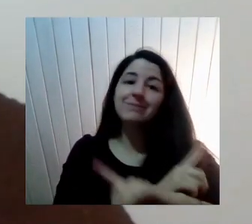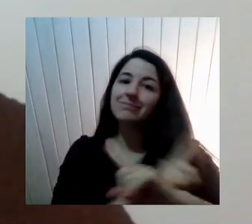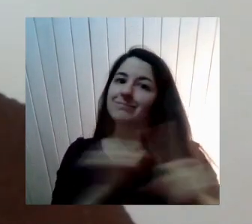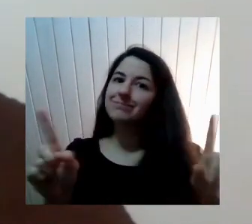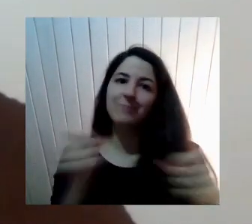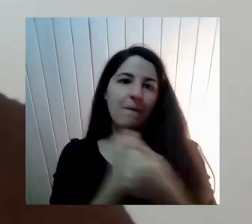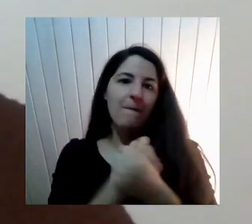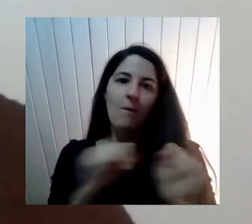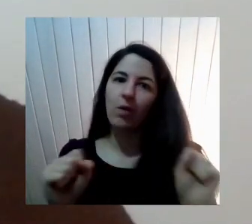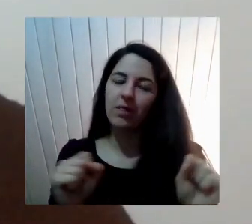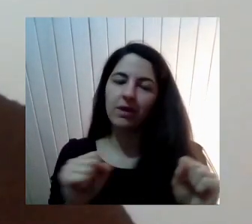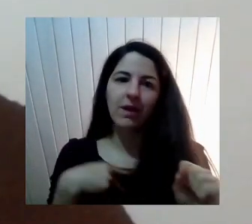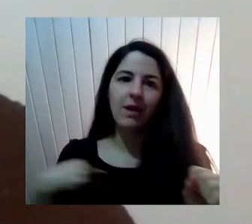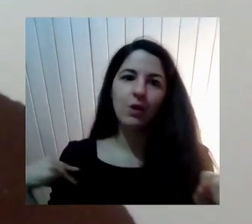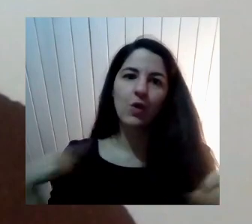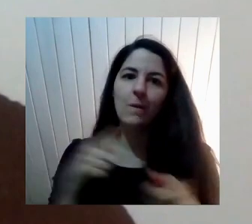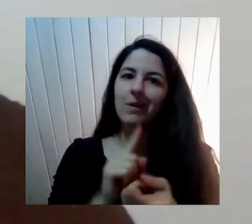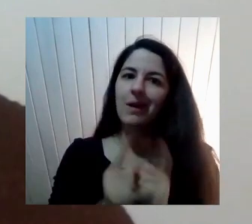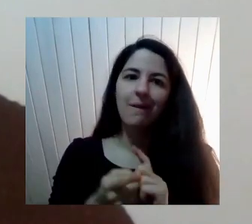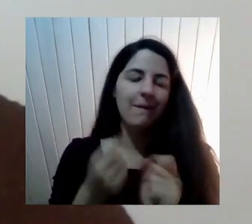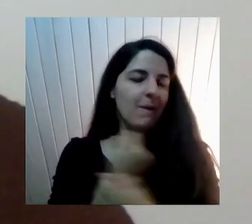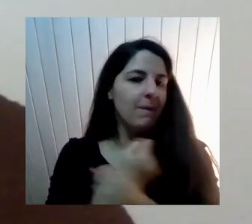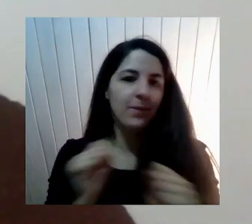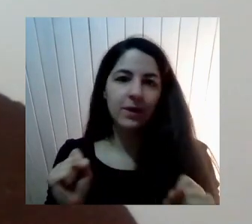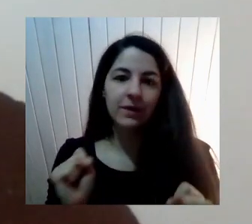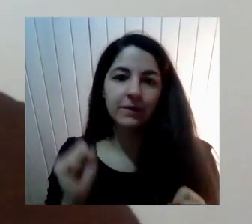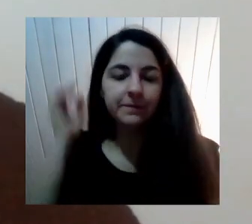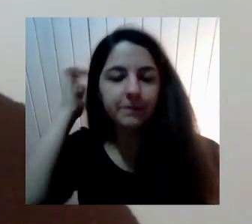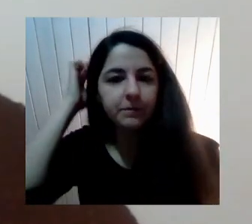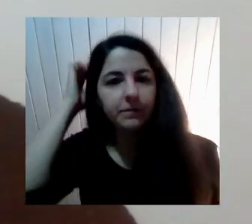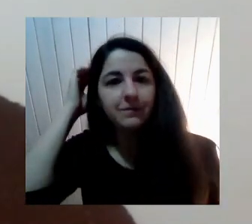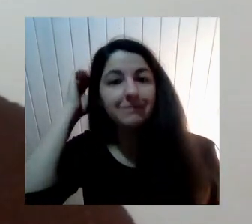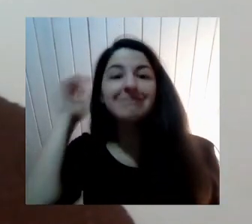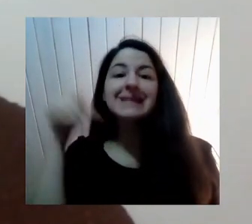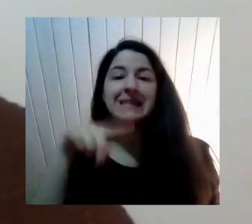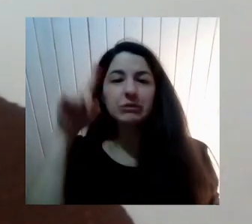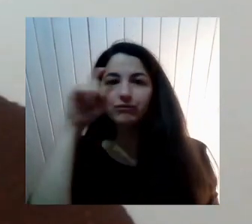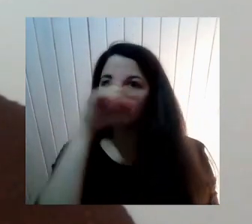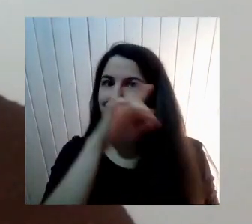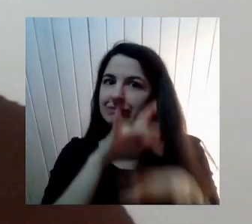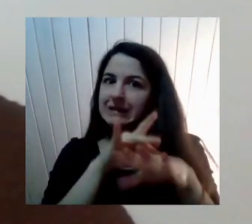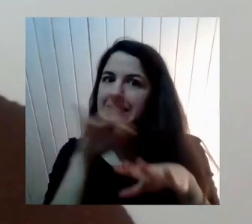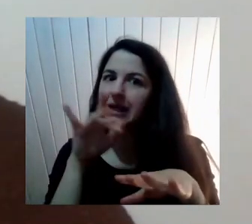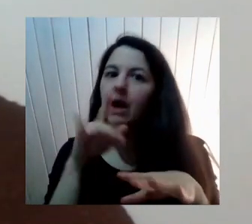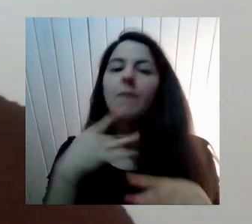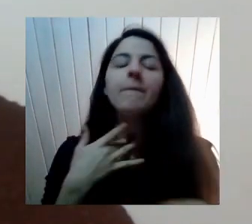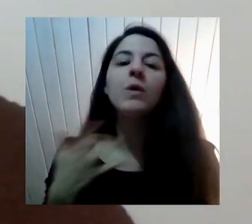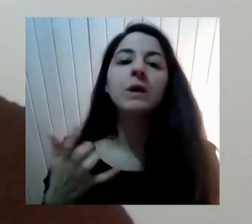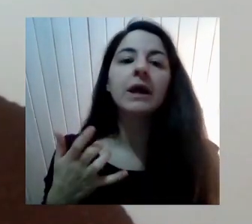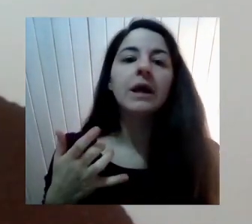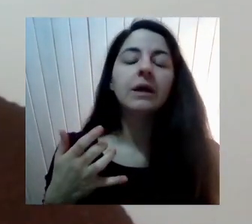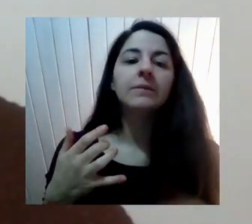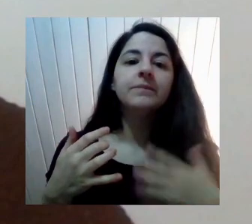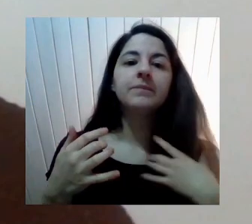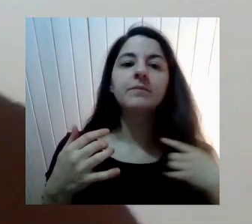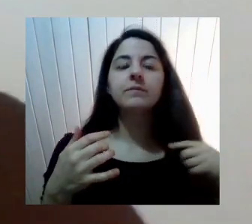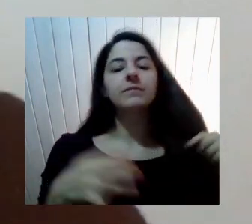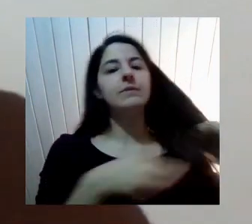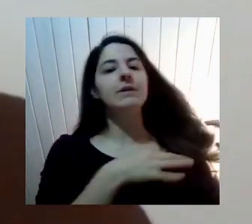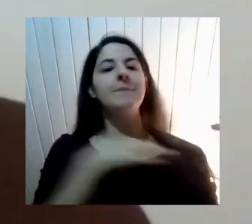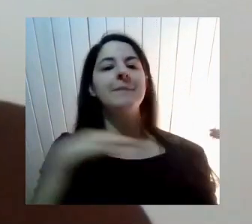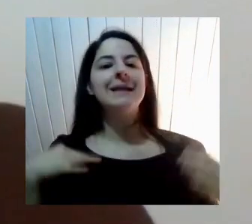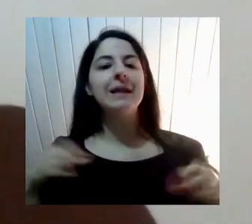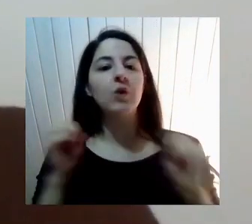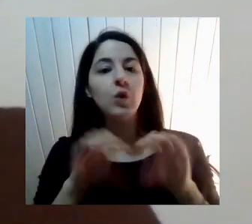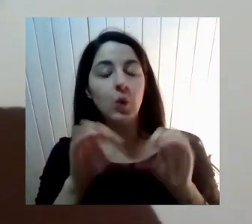nombre Y eso También es Complejo Porque En la Cartilla De género Que entrega El Ministerio De Educación A las Personas Trans Para la Educación Escolar